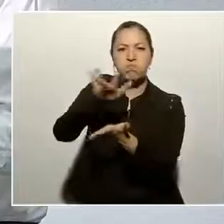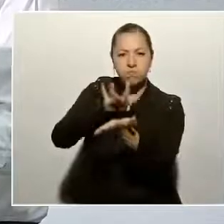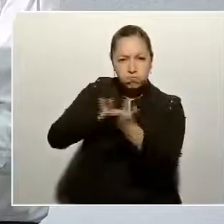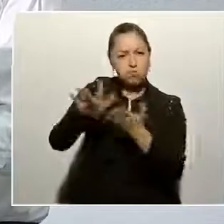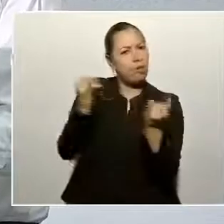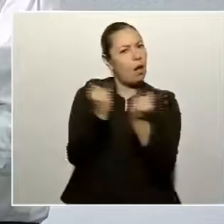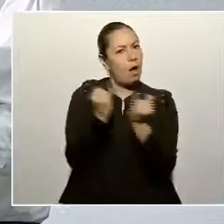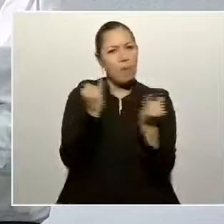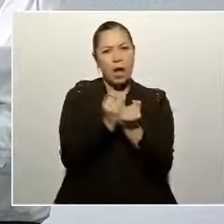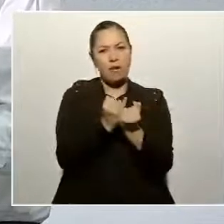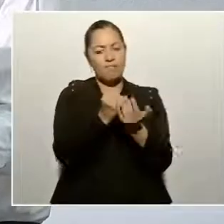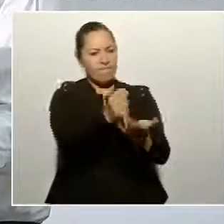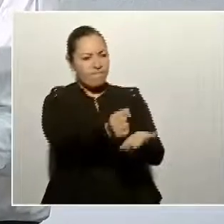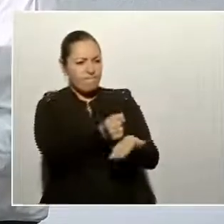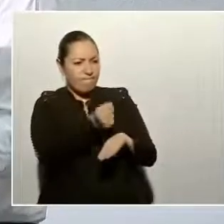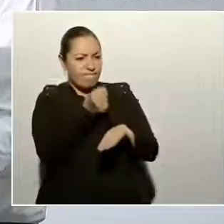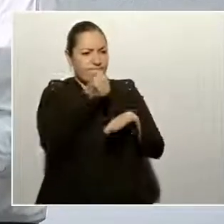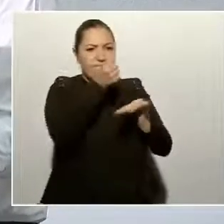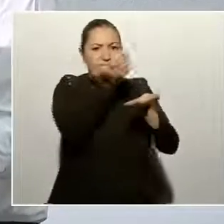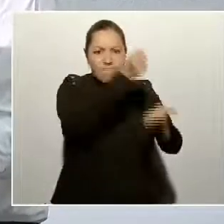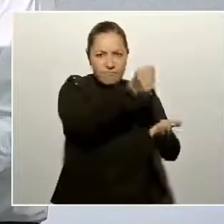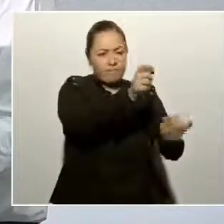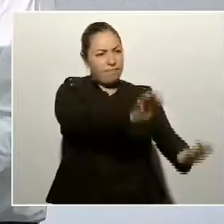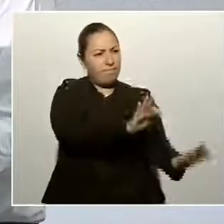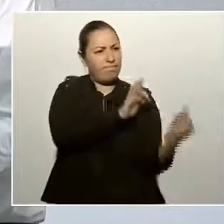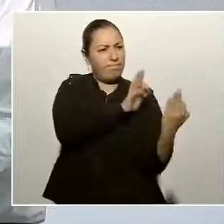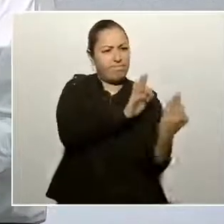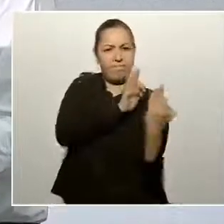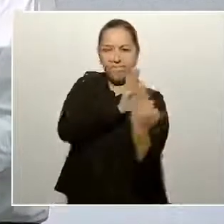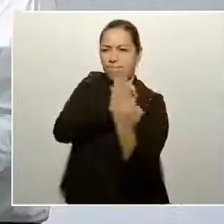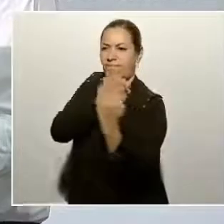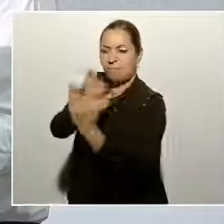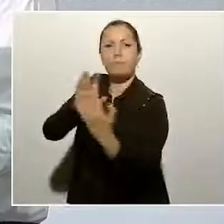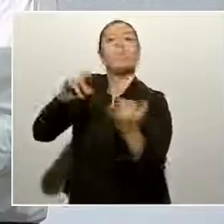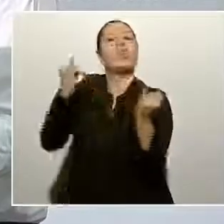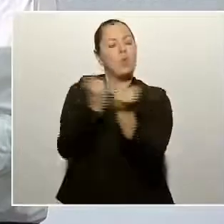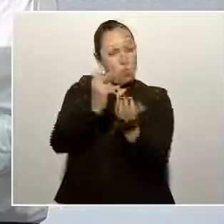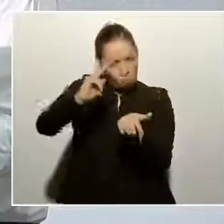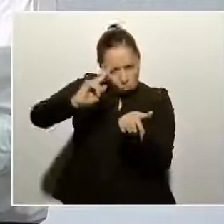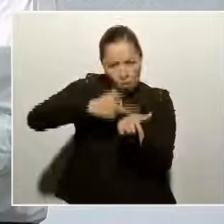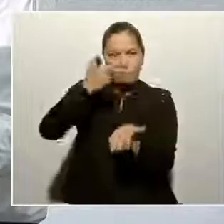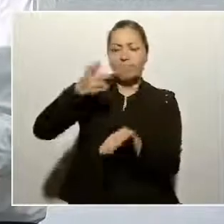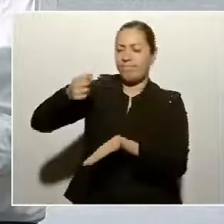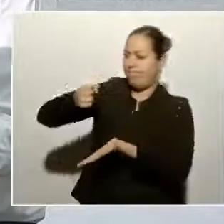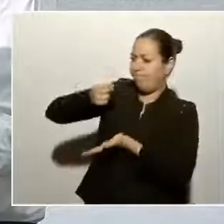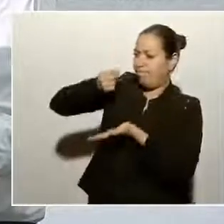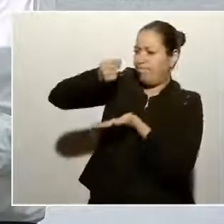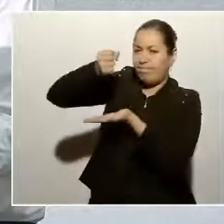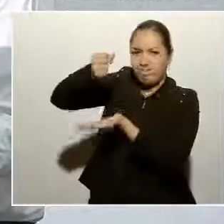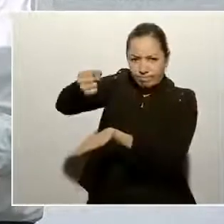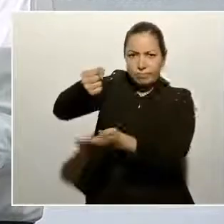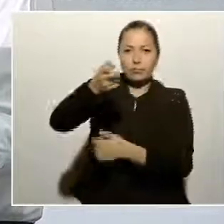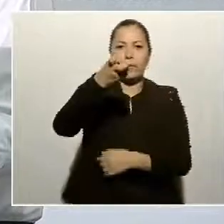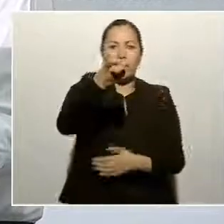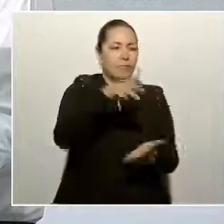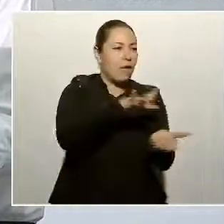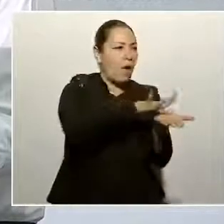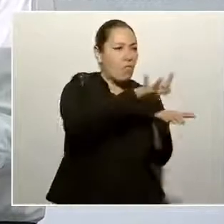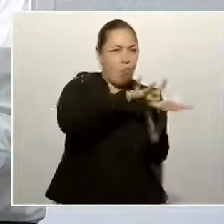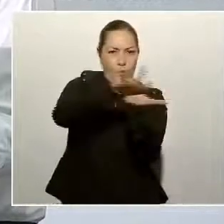manera directa y se les va a volver a entregar este apoyo.